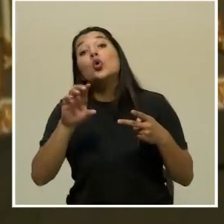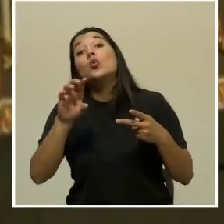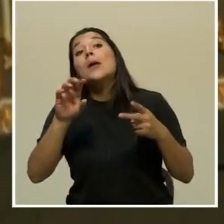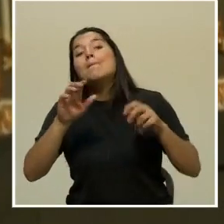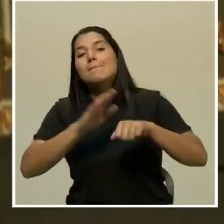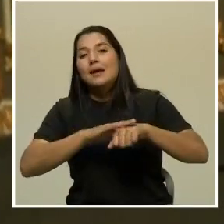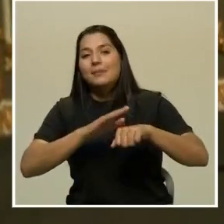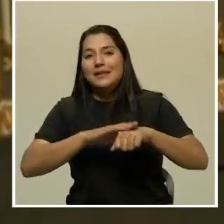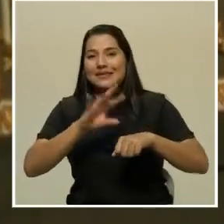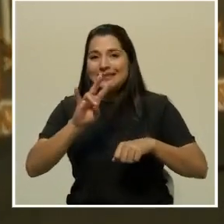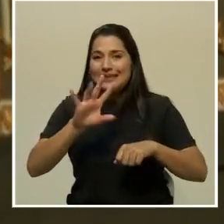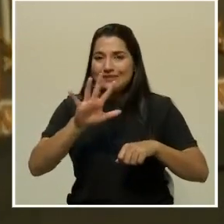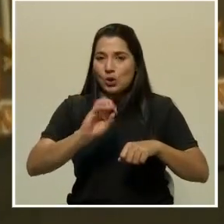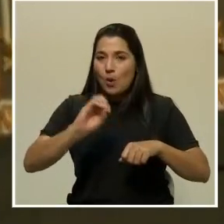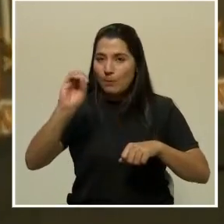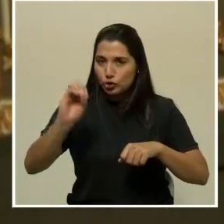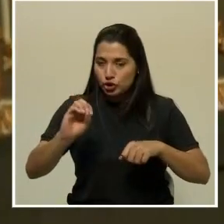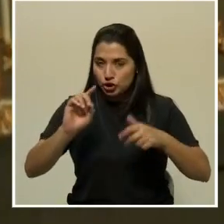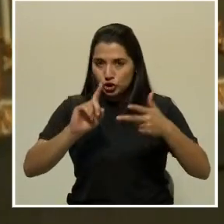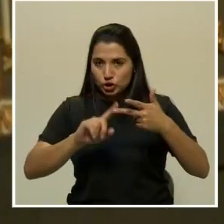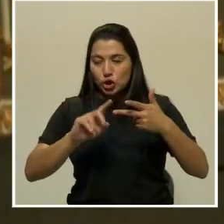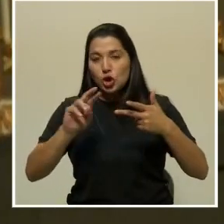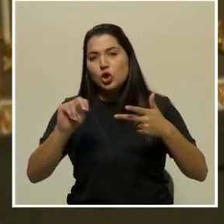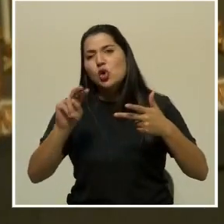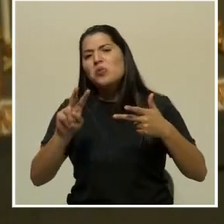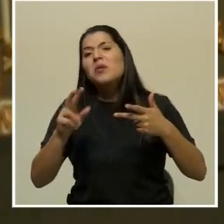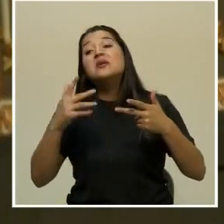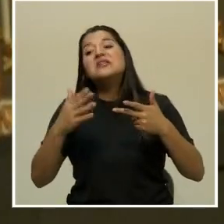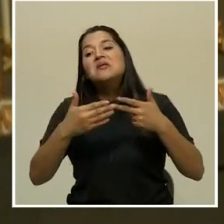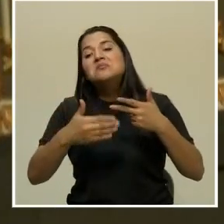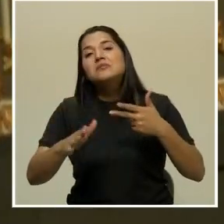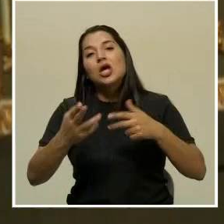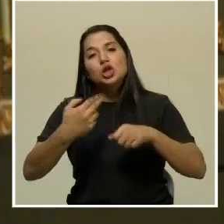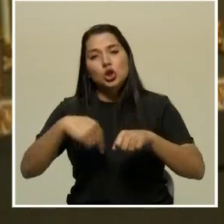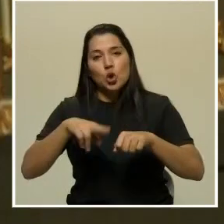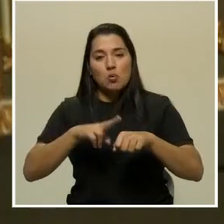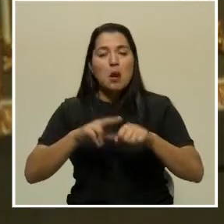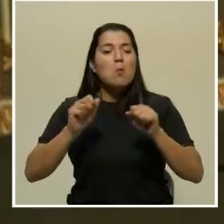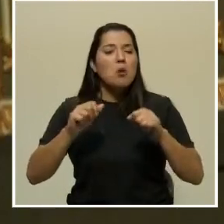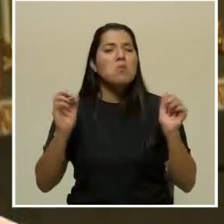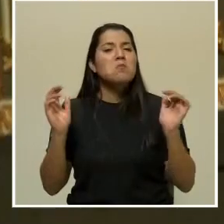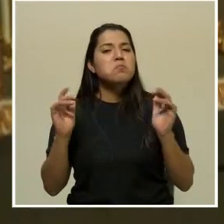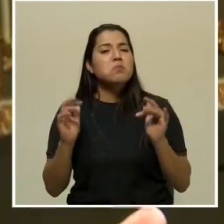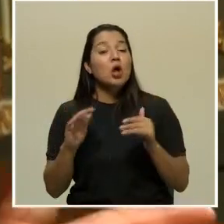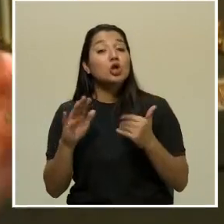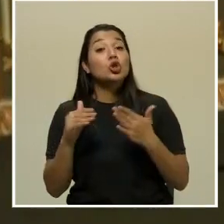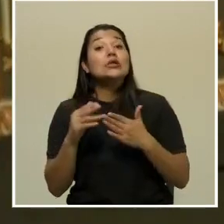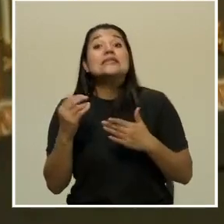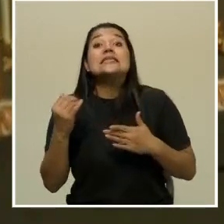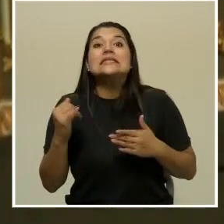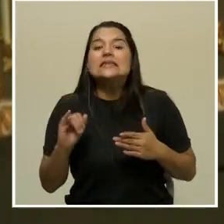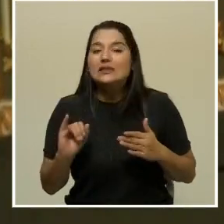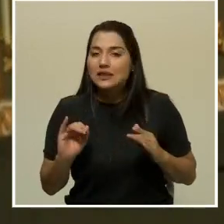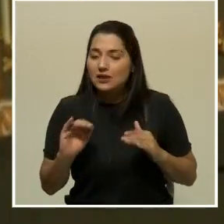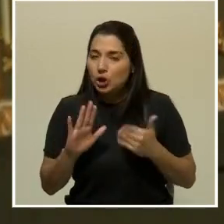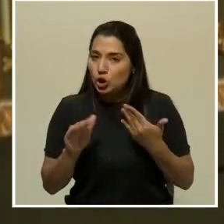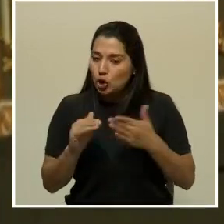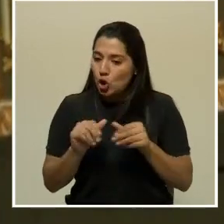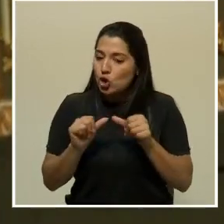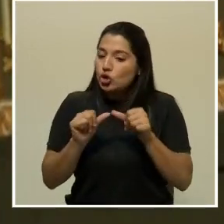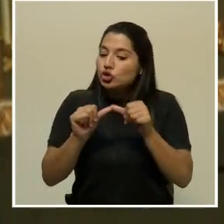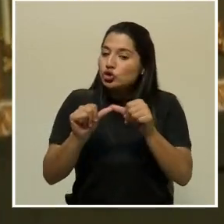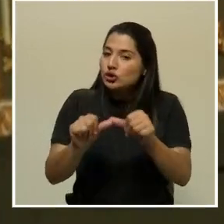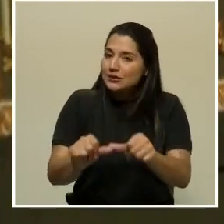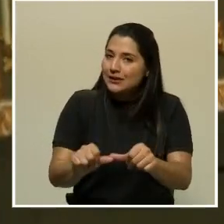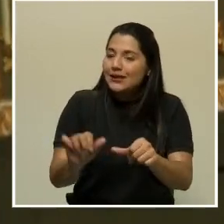y ya en noviembre sería como una normalidad y podríamos venir todos. Si las cosas salen, ¿cómo